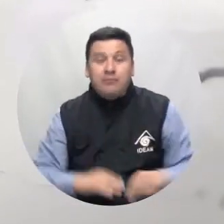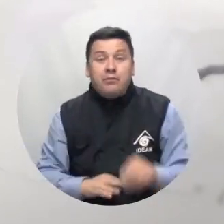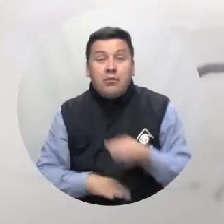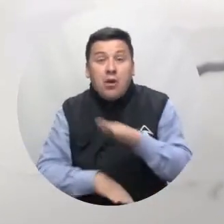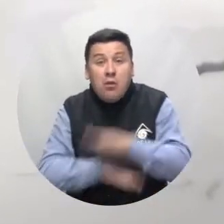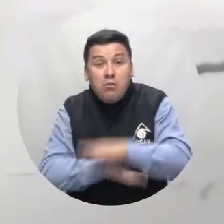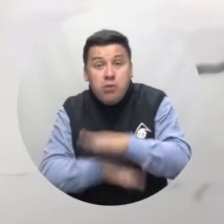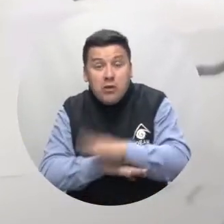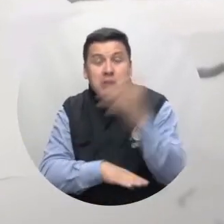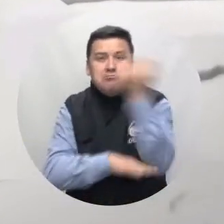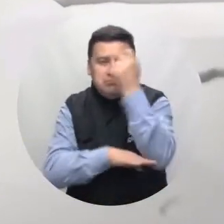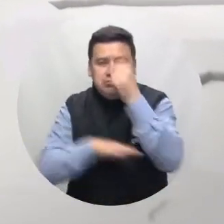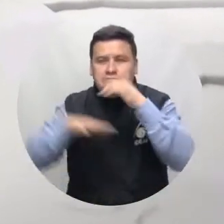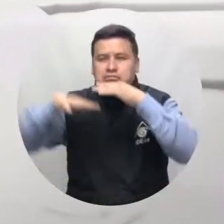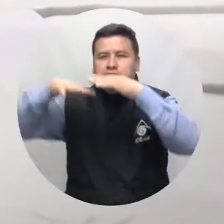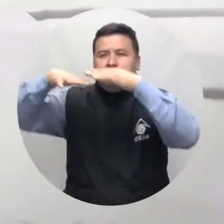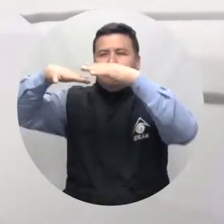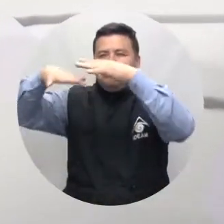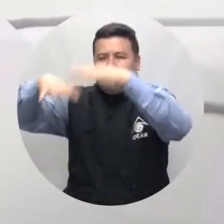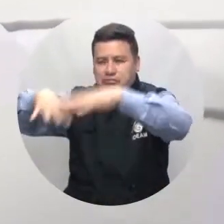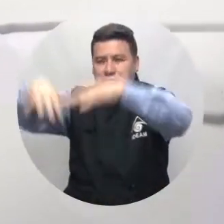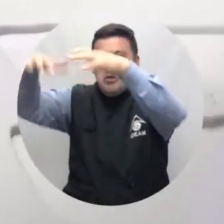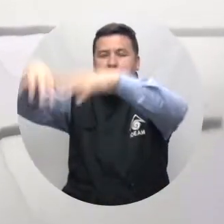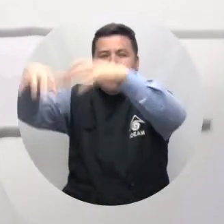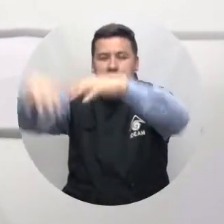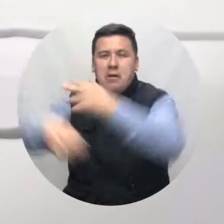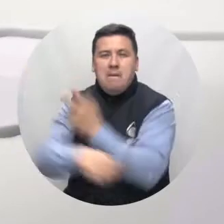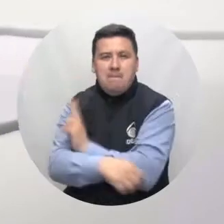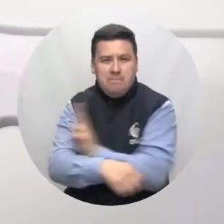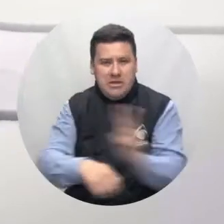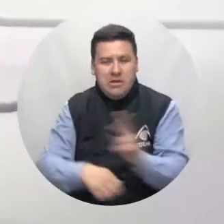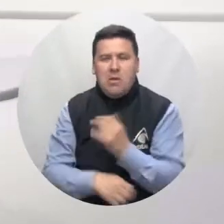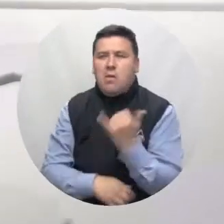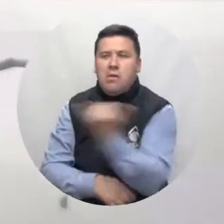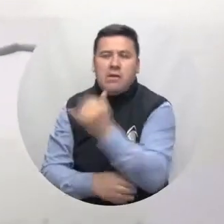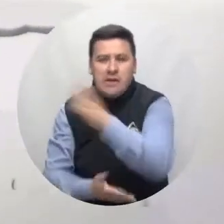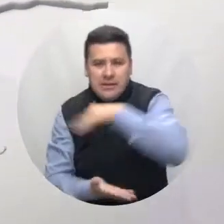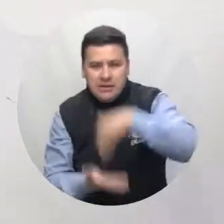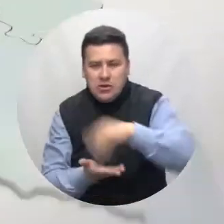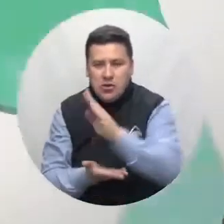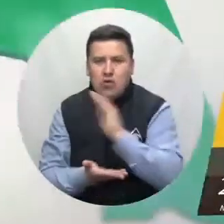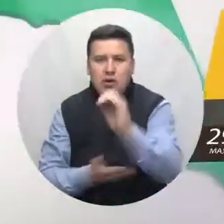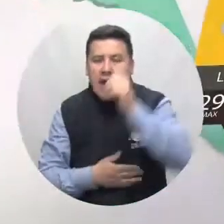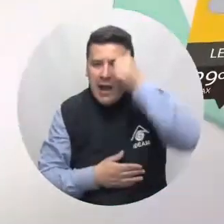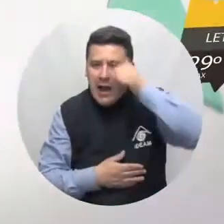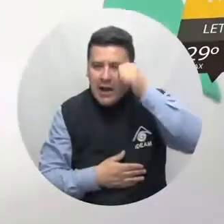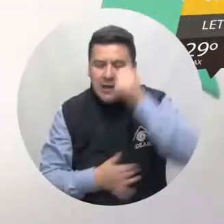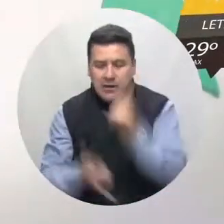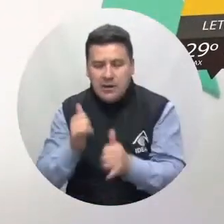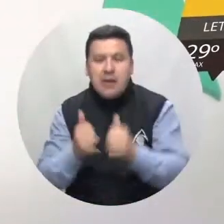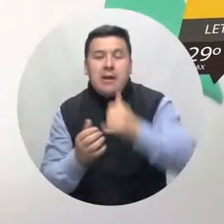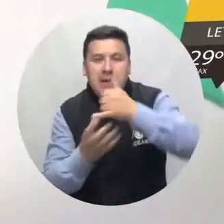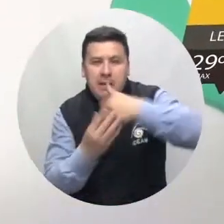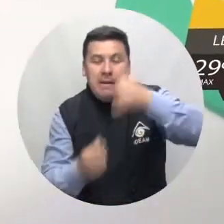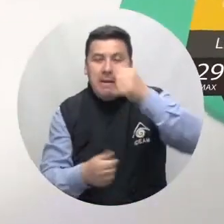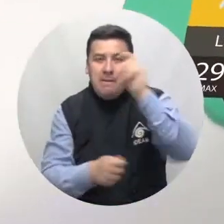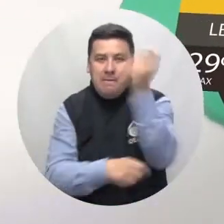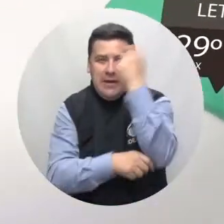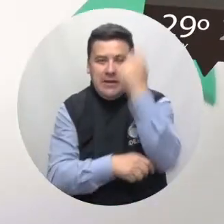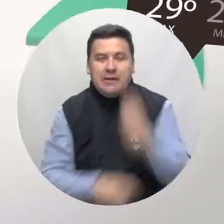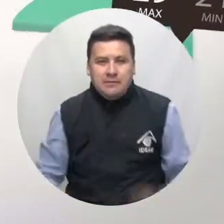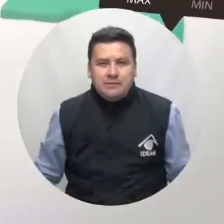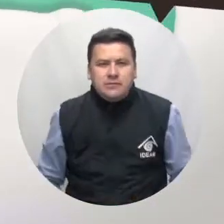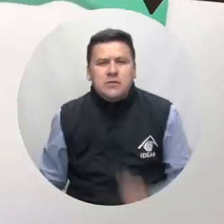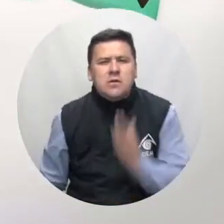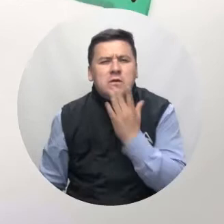lluviosa tendremos en los llanos orientales, particularmente hacia el oriente de Bichada y en el centro y occidente de Arauca, Casanar y Meta. Cielo